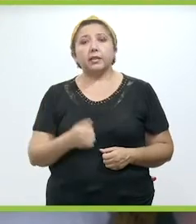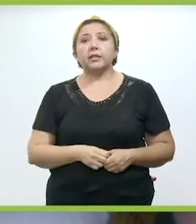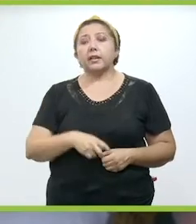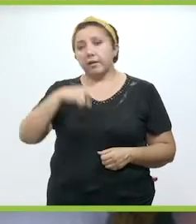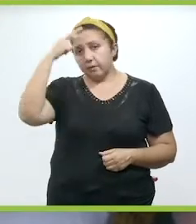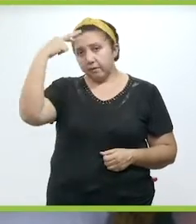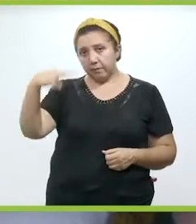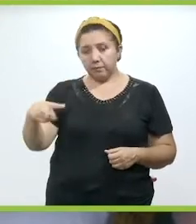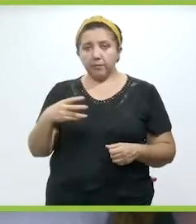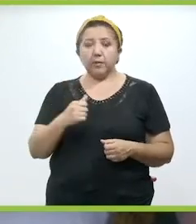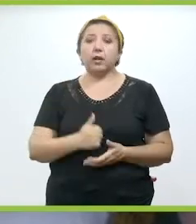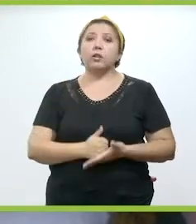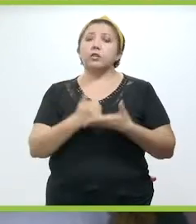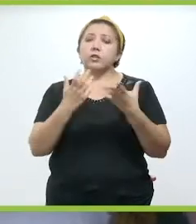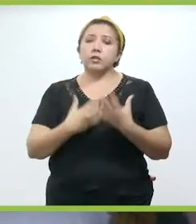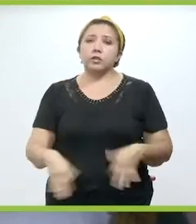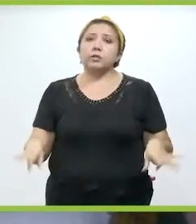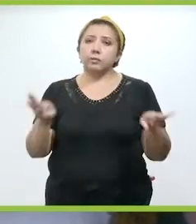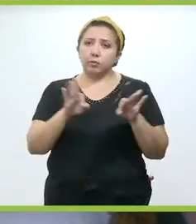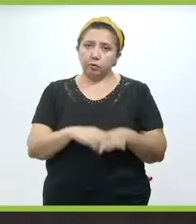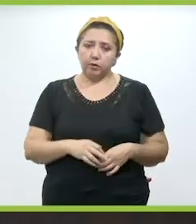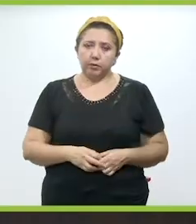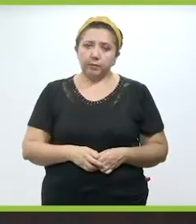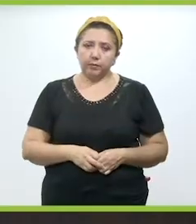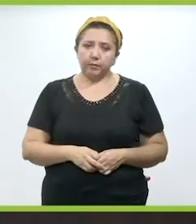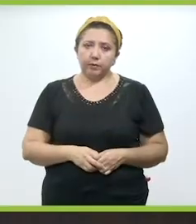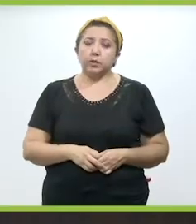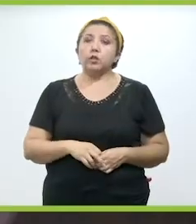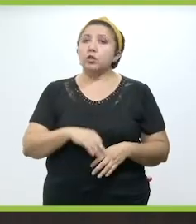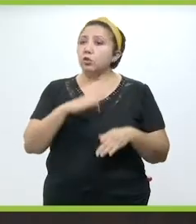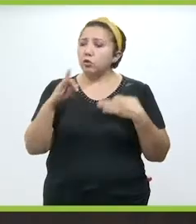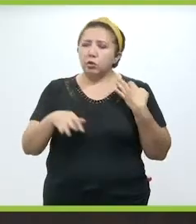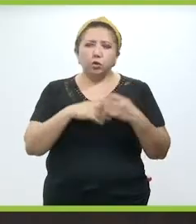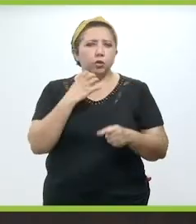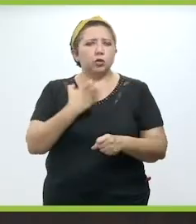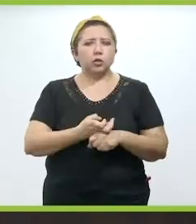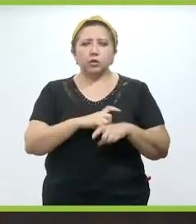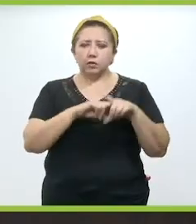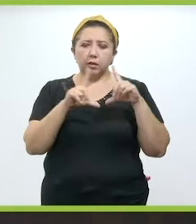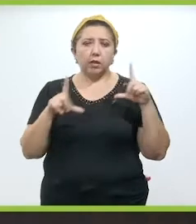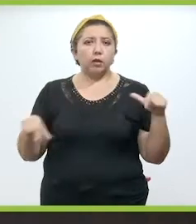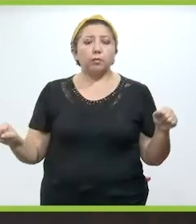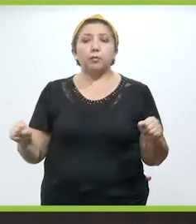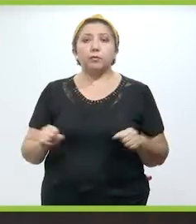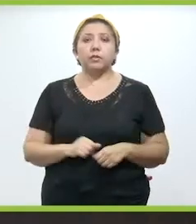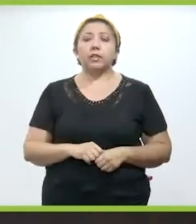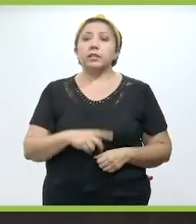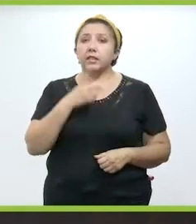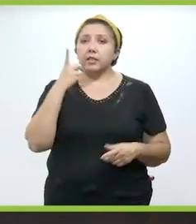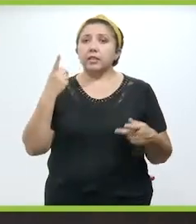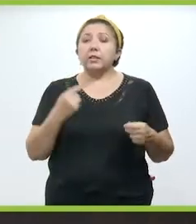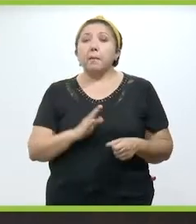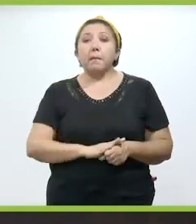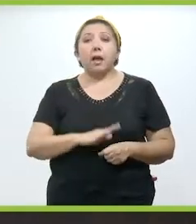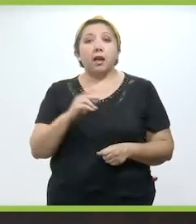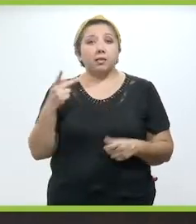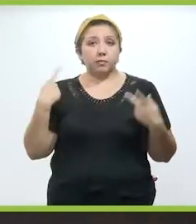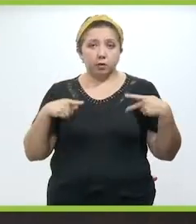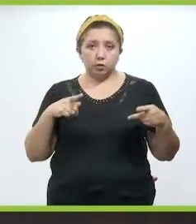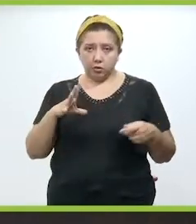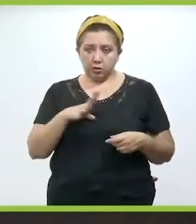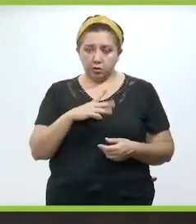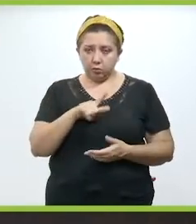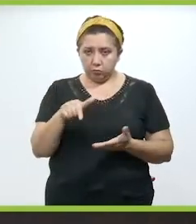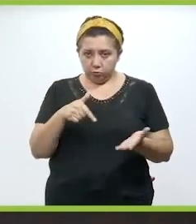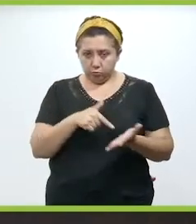federación que nos ayude en un tema que es muy importante, como en todos los estados de la república, normalmente en las ciudades más pobladas